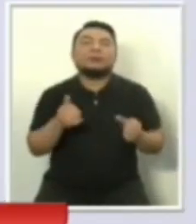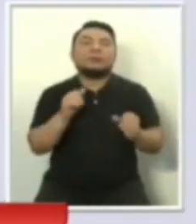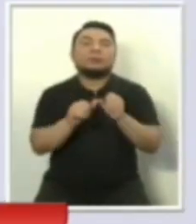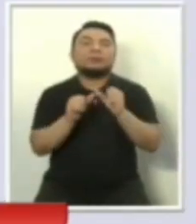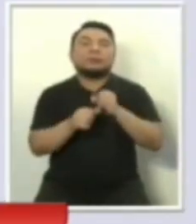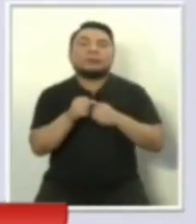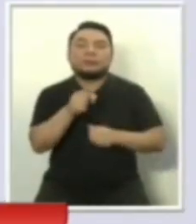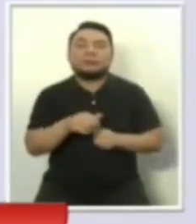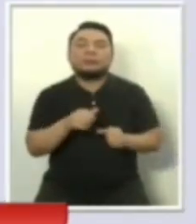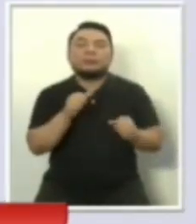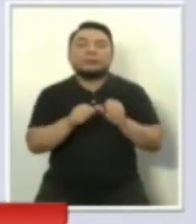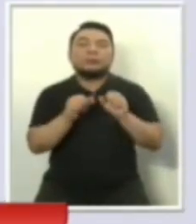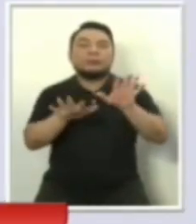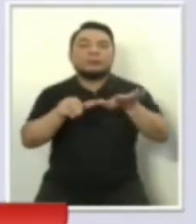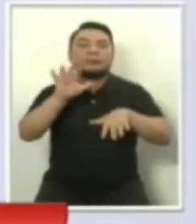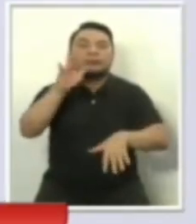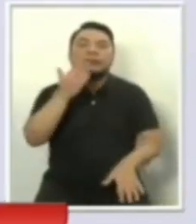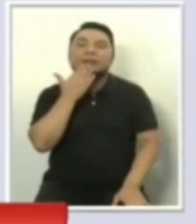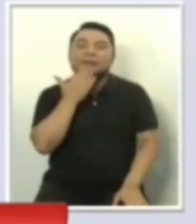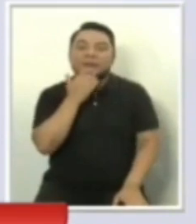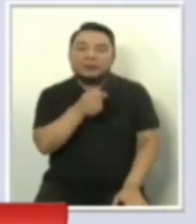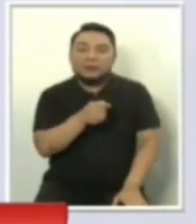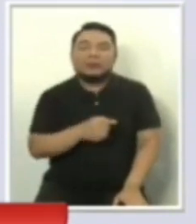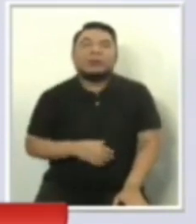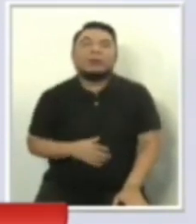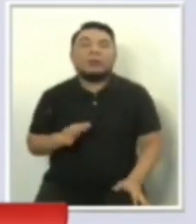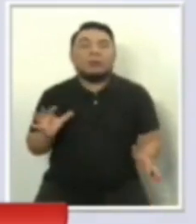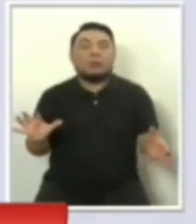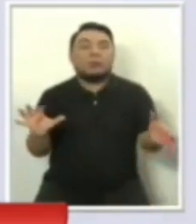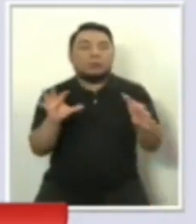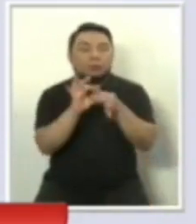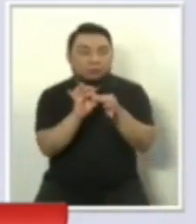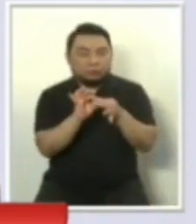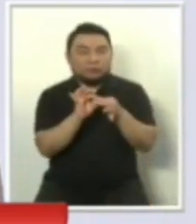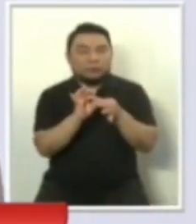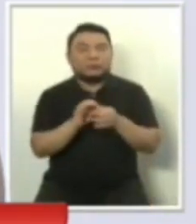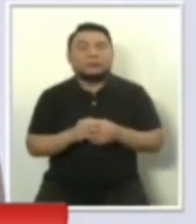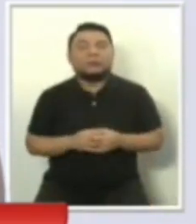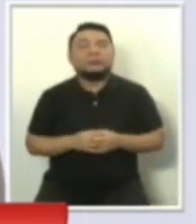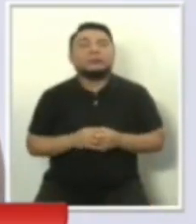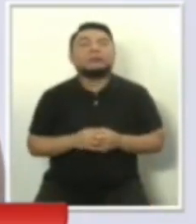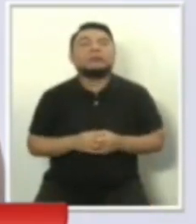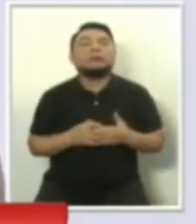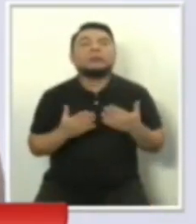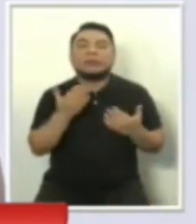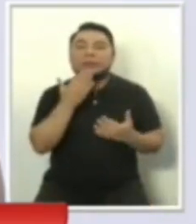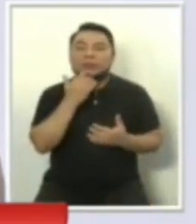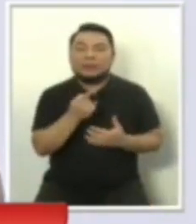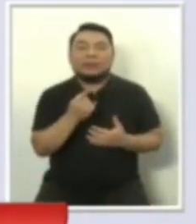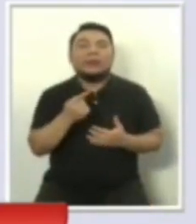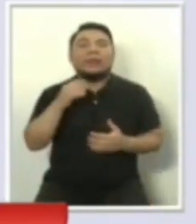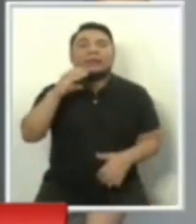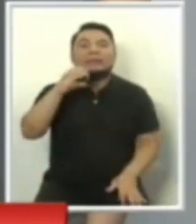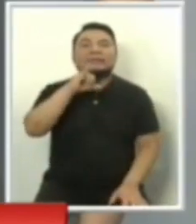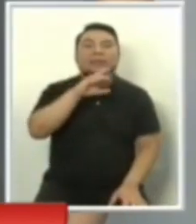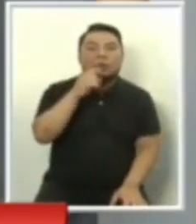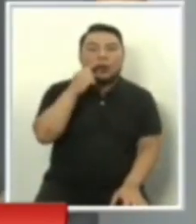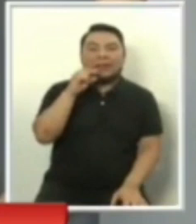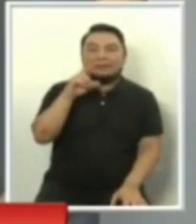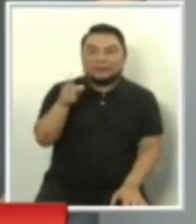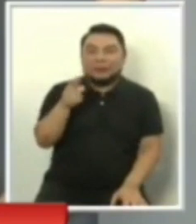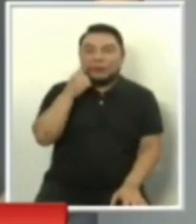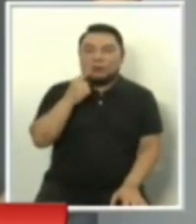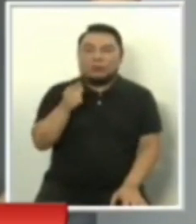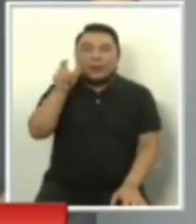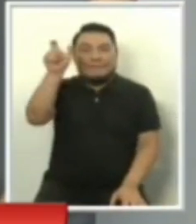Número quince es Renacimiento Unido Nacional, es Ciro Galvez, Runa.